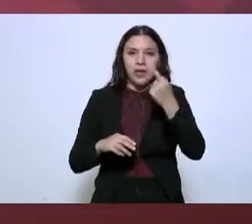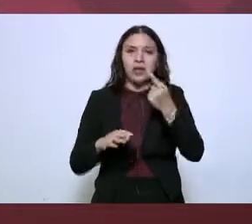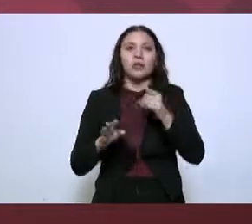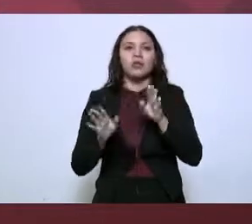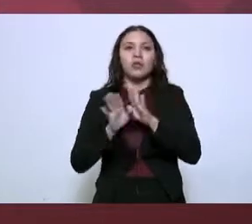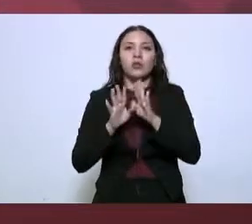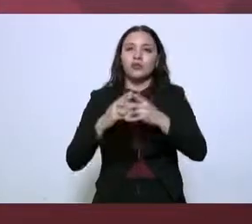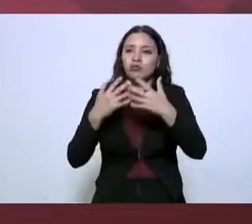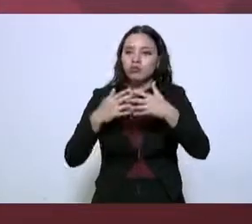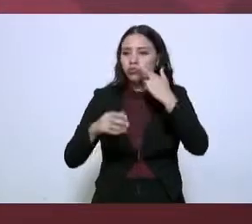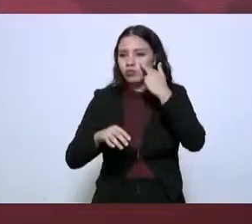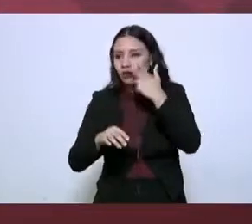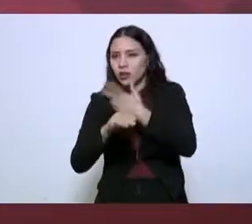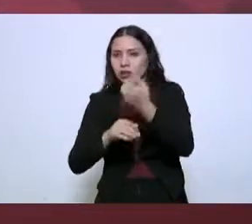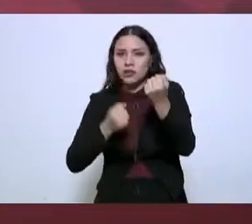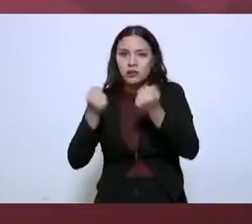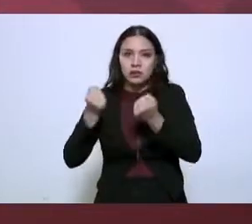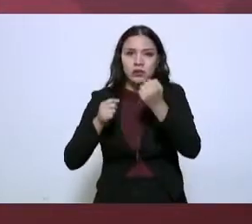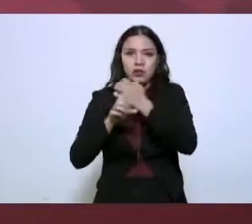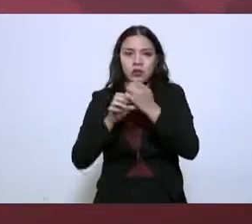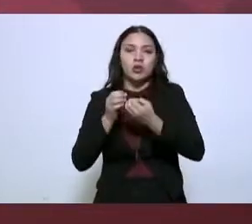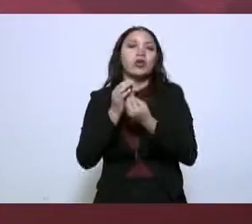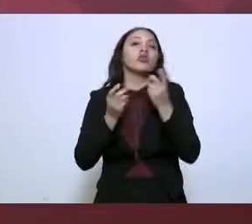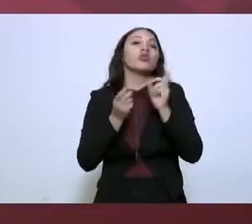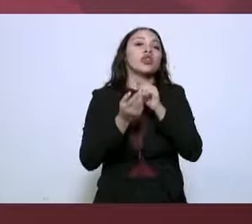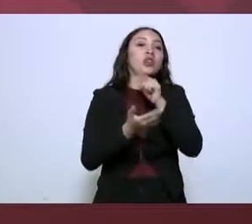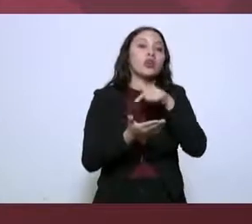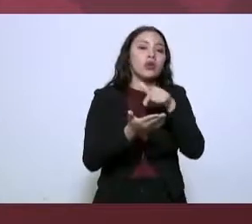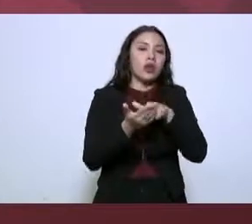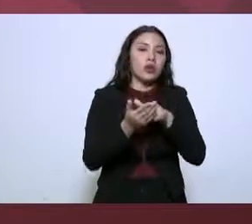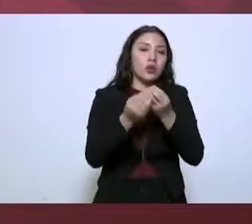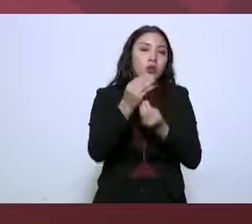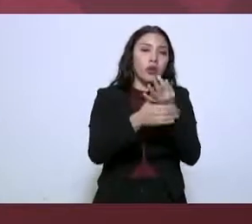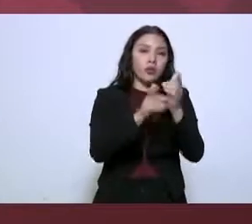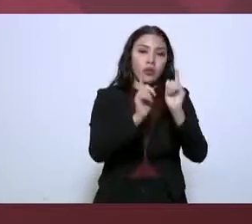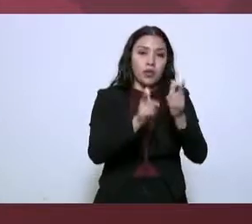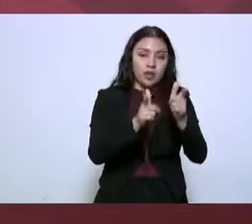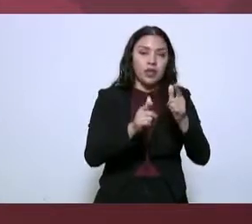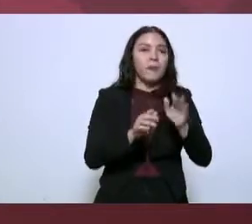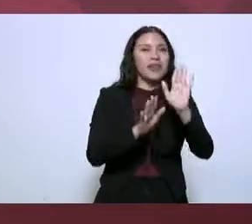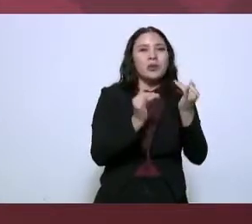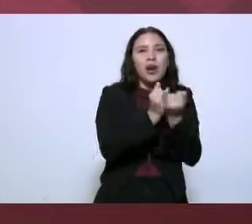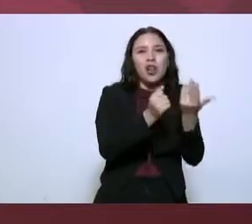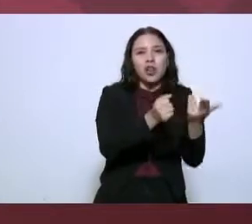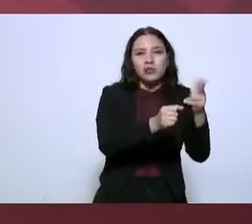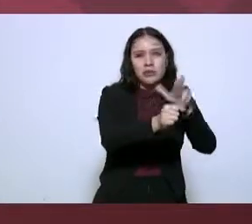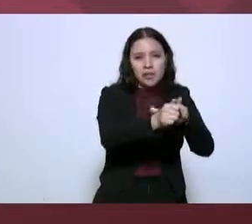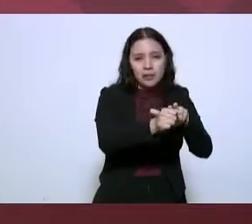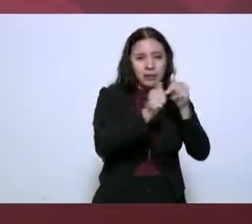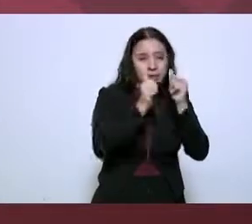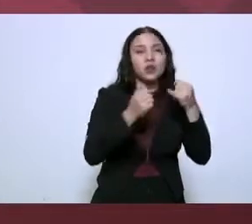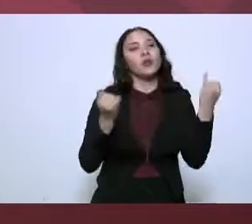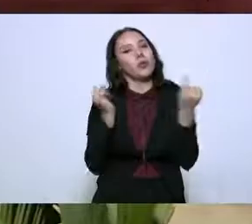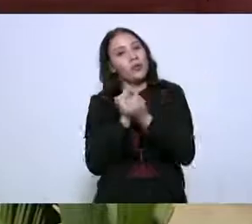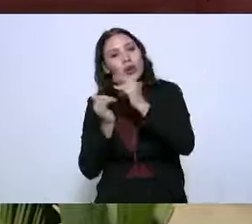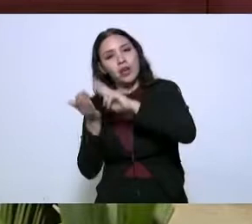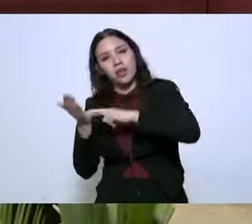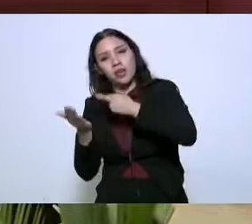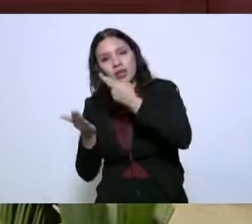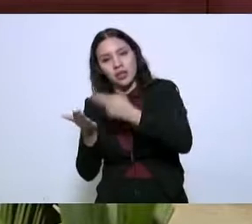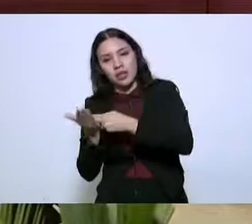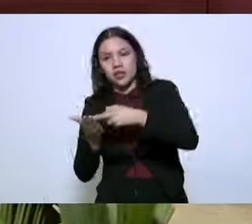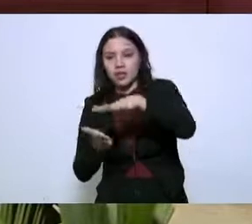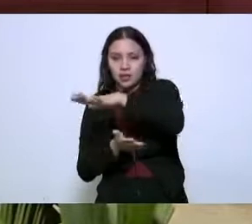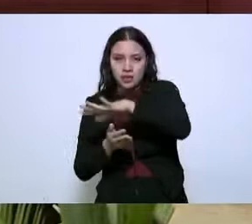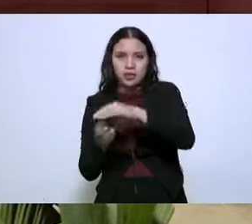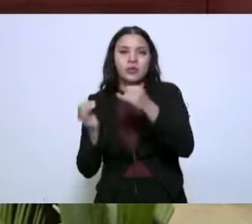Motorizado en Nuevo Laredo, se puso una instalación como hospital. Y en Reynosa, en el 19 Regimiento